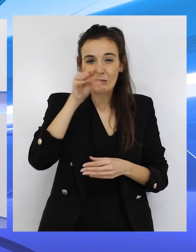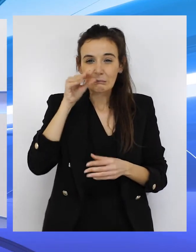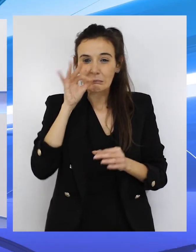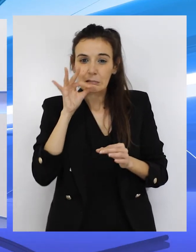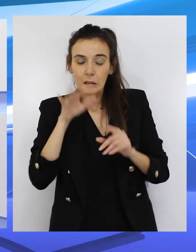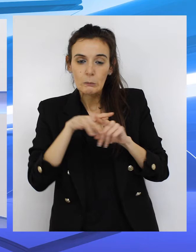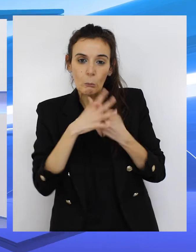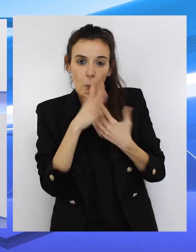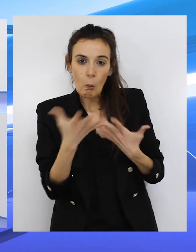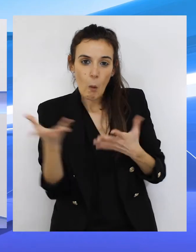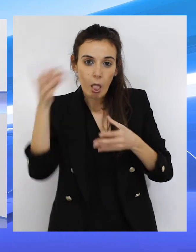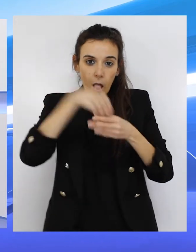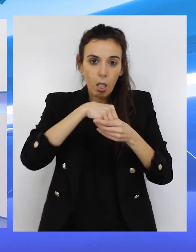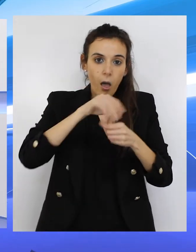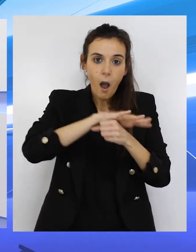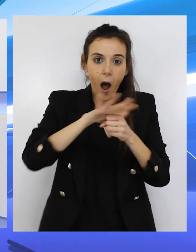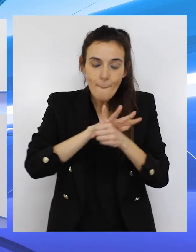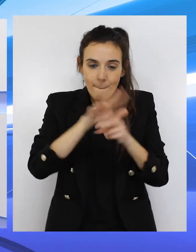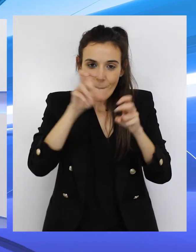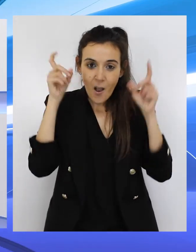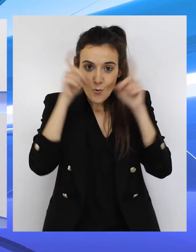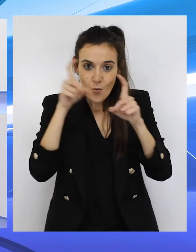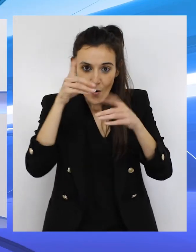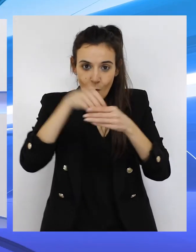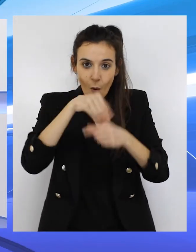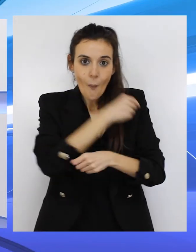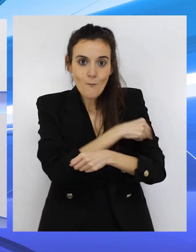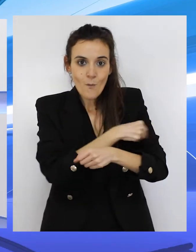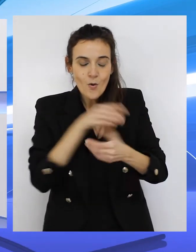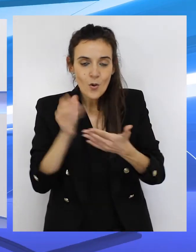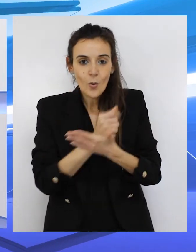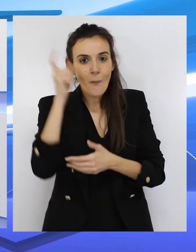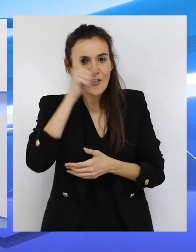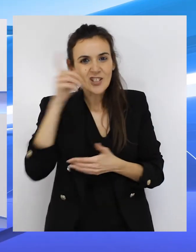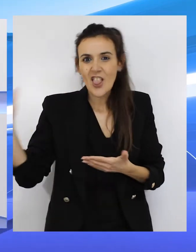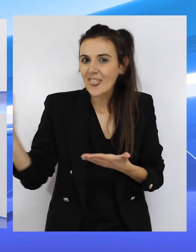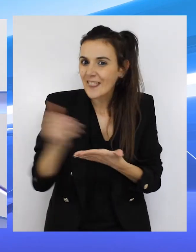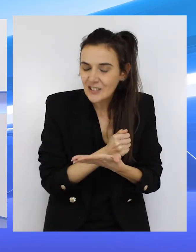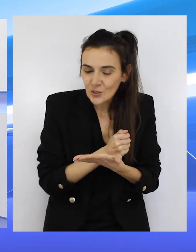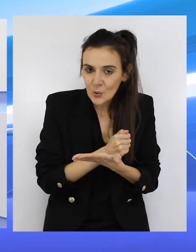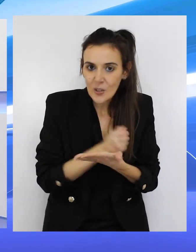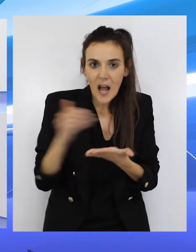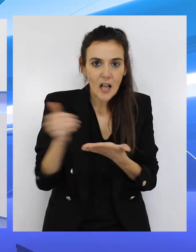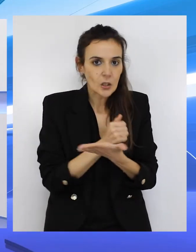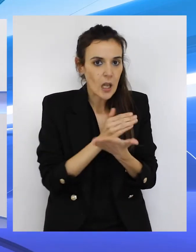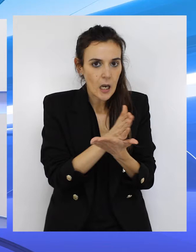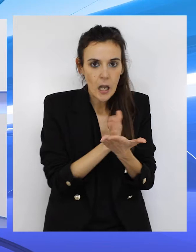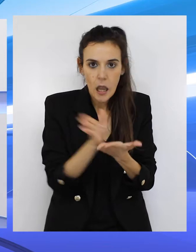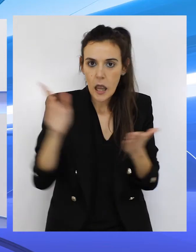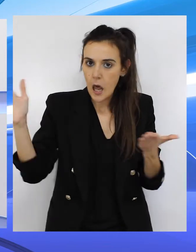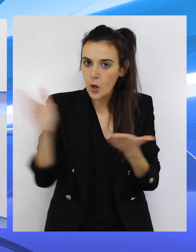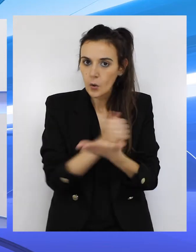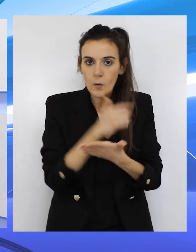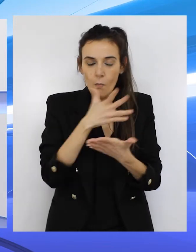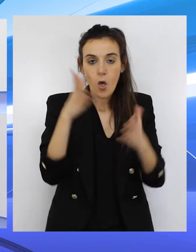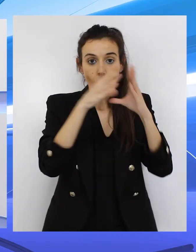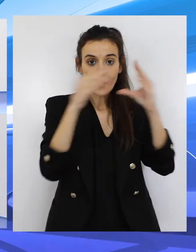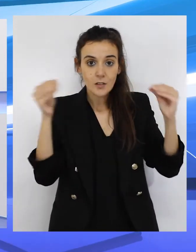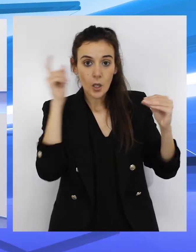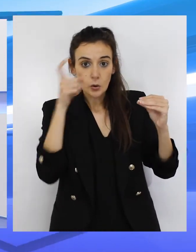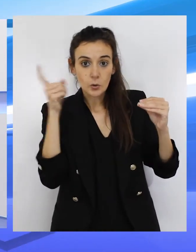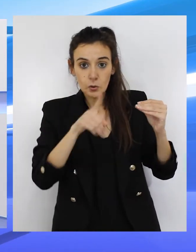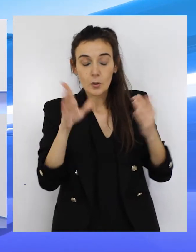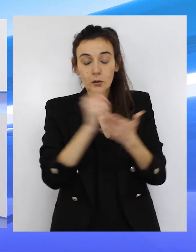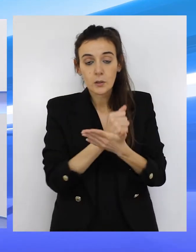dentro del ámbito educativo, que se pudieran vacunar a todos los profesores, da igual de donde estuvieran, porque los profesores de la universidad también tienen